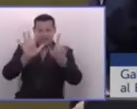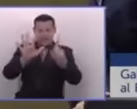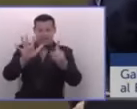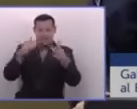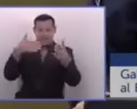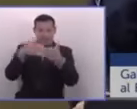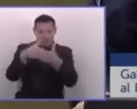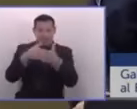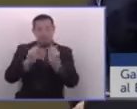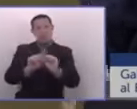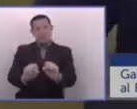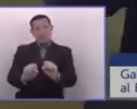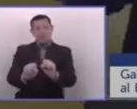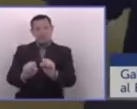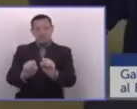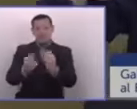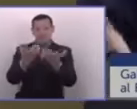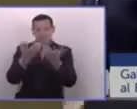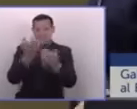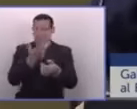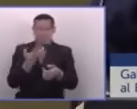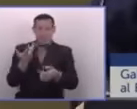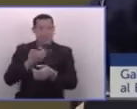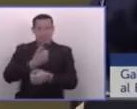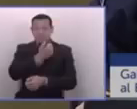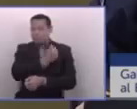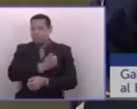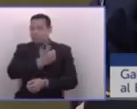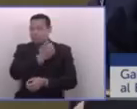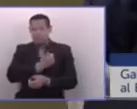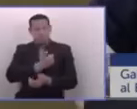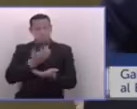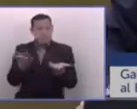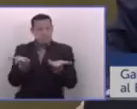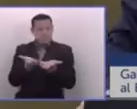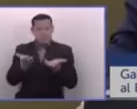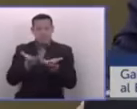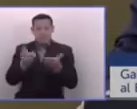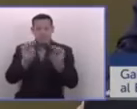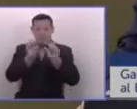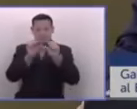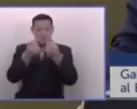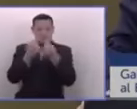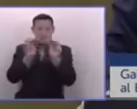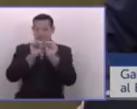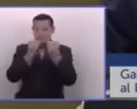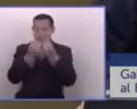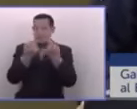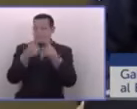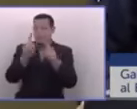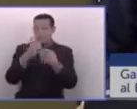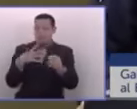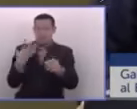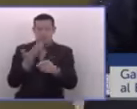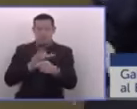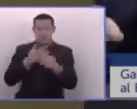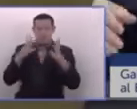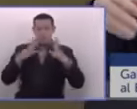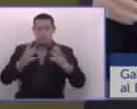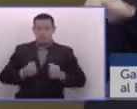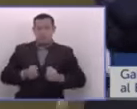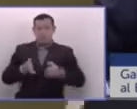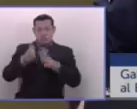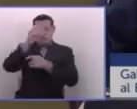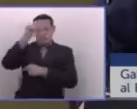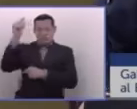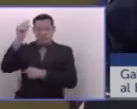Por supuesto que sí, por todo el dolor que han causado estos terroristas. Sin embargo, como órganos de Estado, estamos